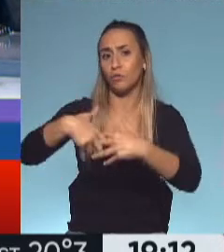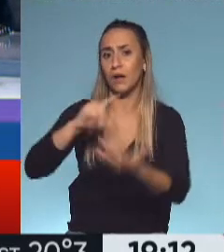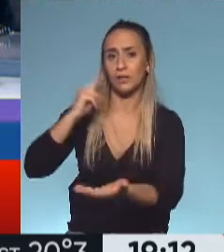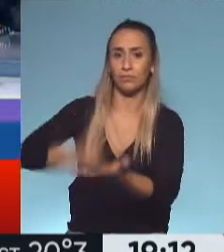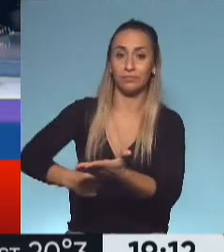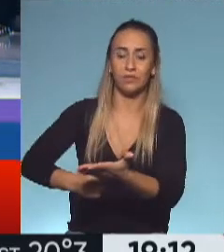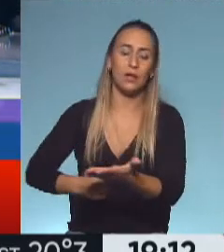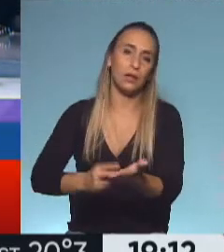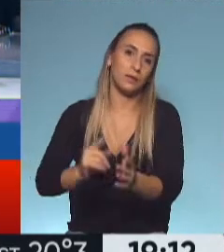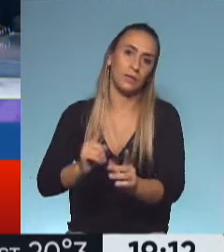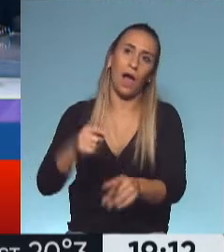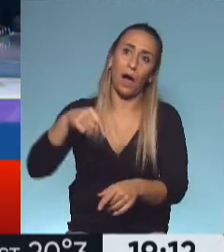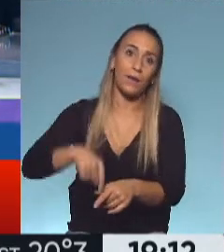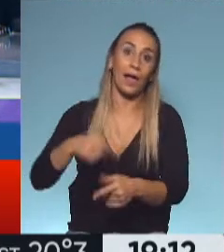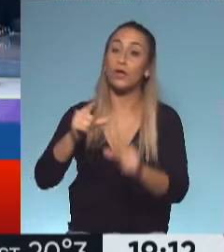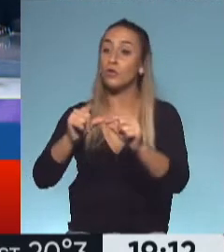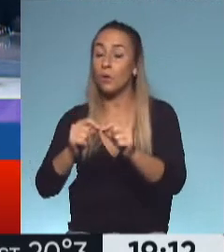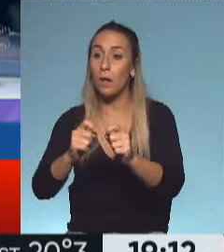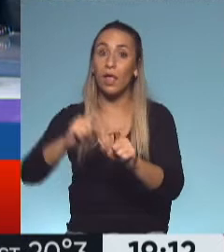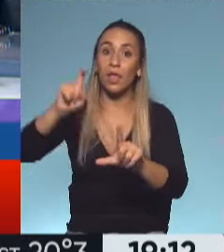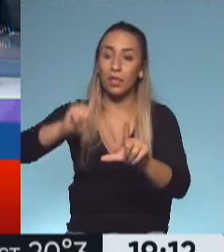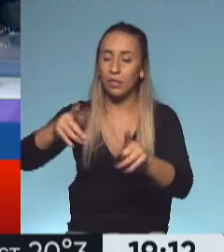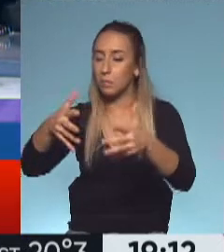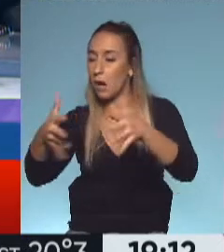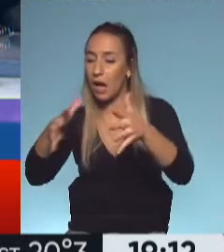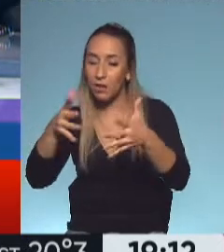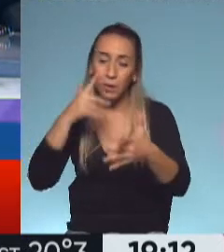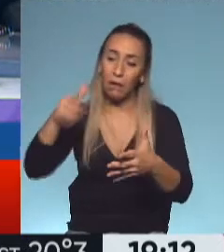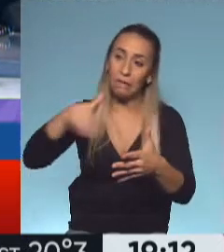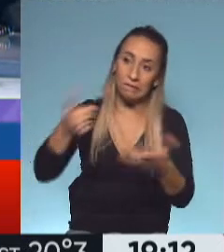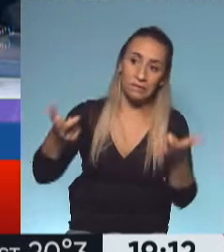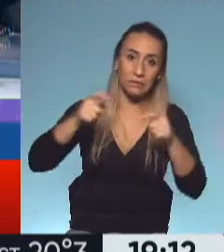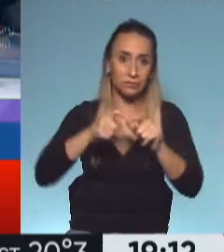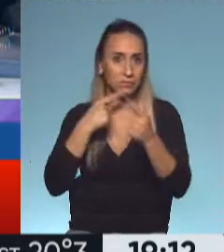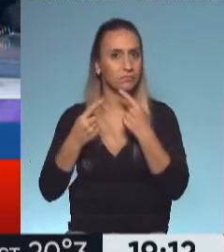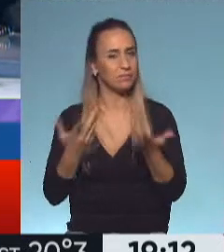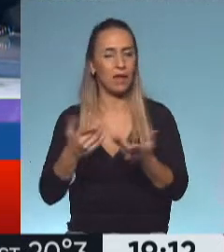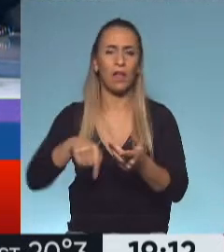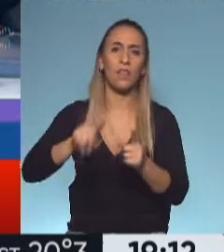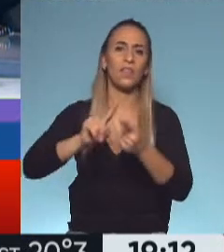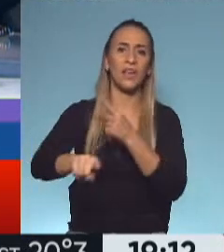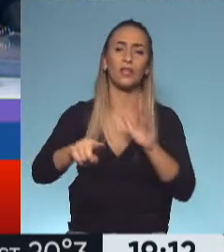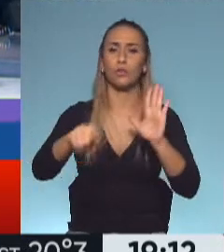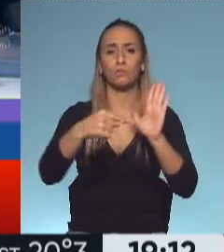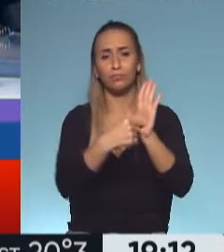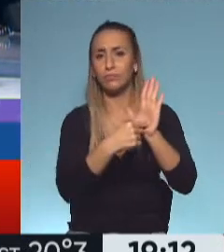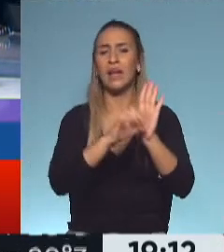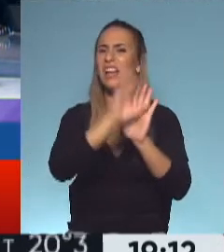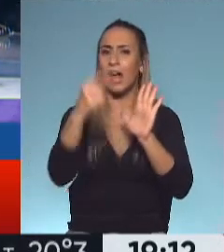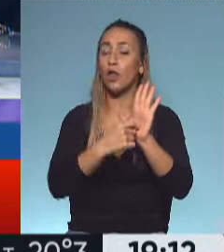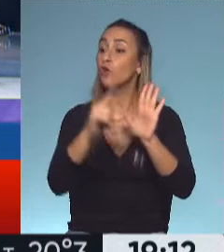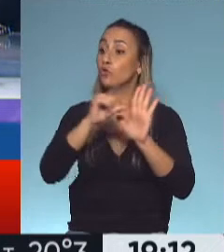con los especialistas, que sea todo un poco más dinámico. Ahora, hoy fue consultado sobre esto Horacio Rodríguez Larreta en la conferencia de prensa. Fue